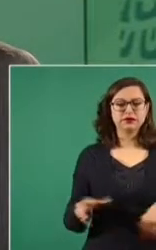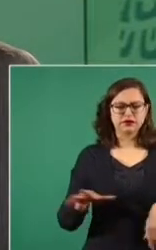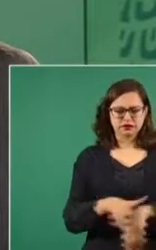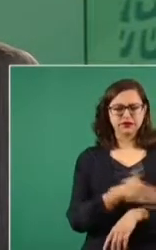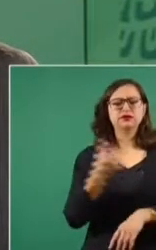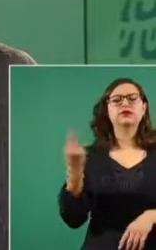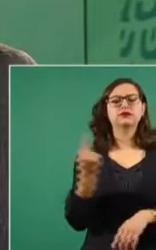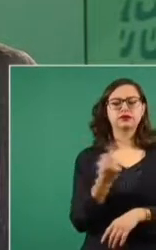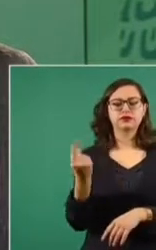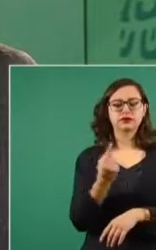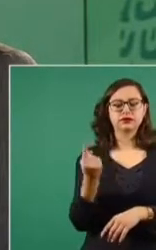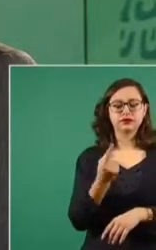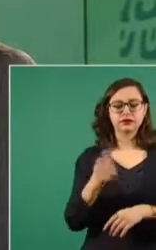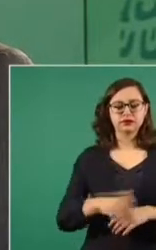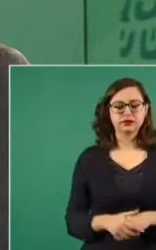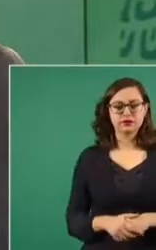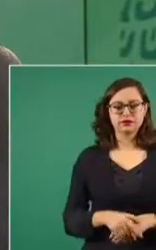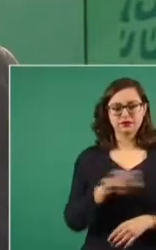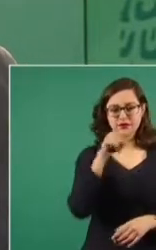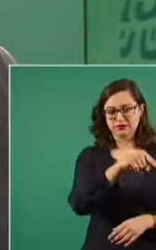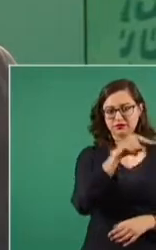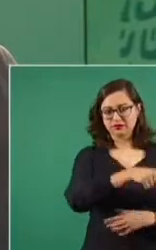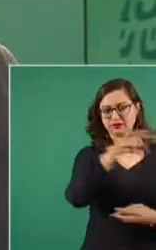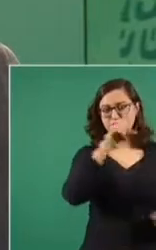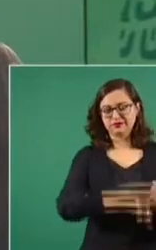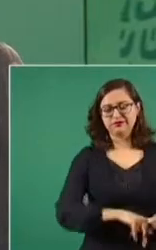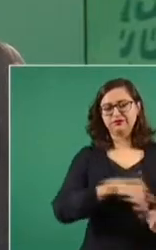la corrupción.